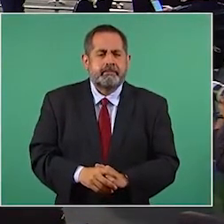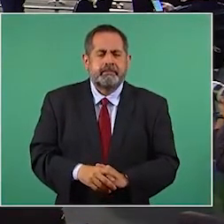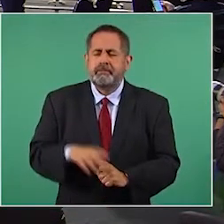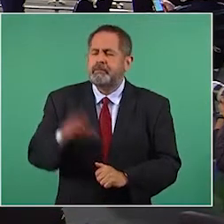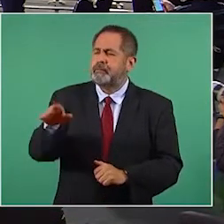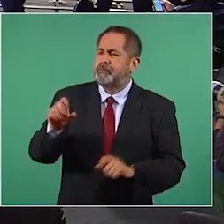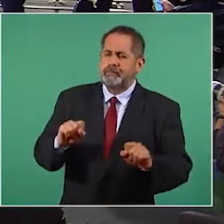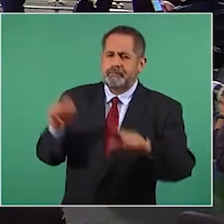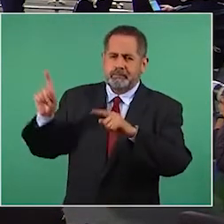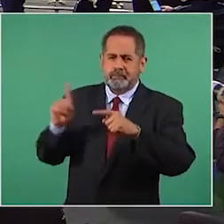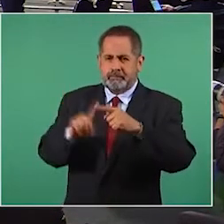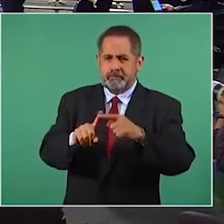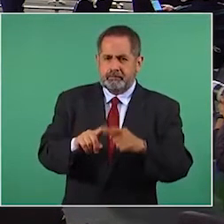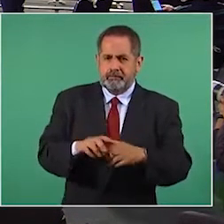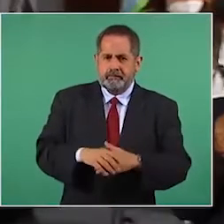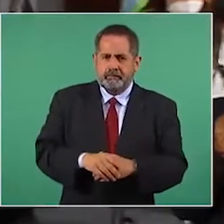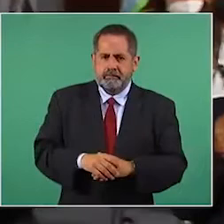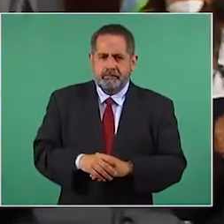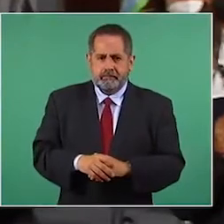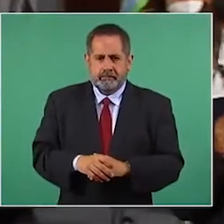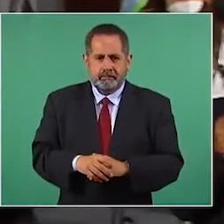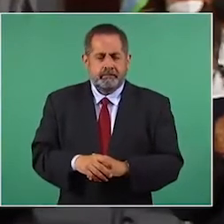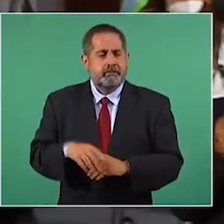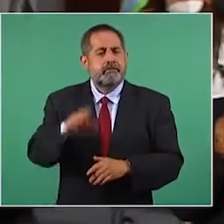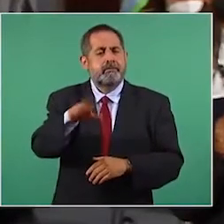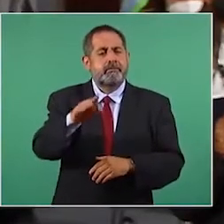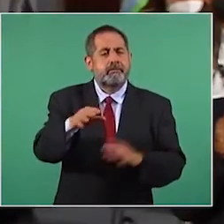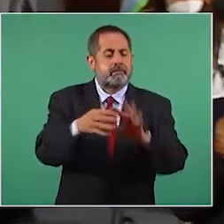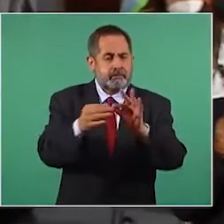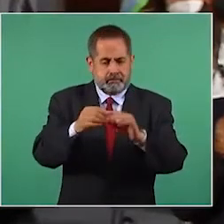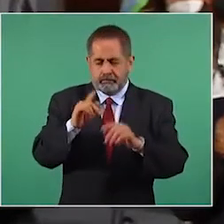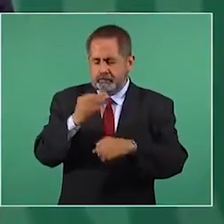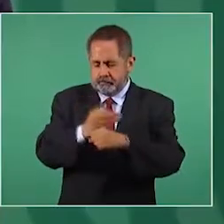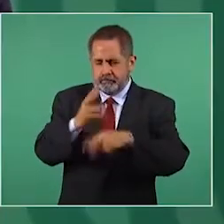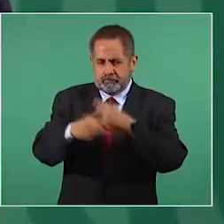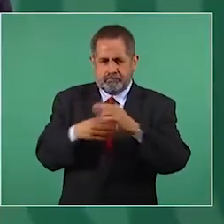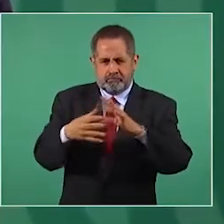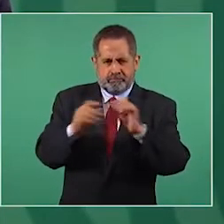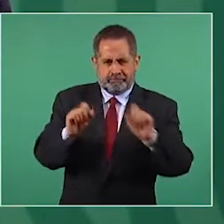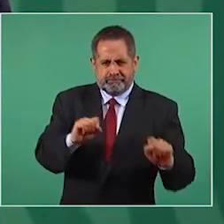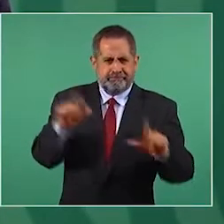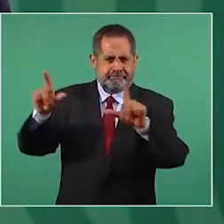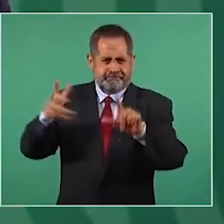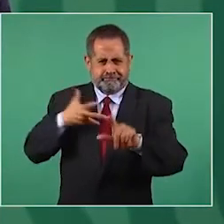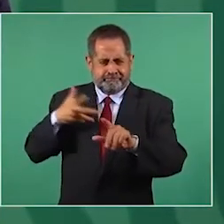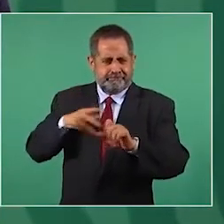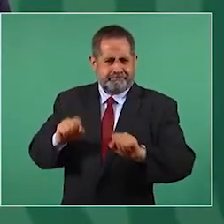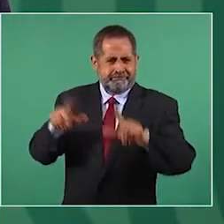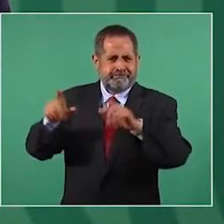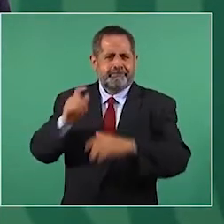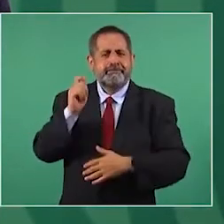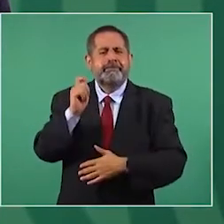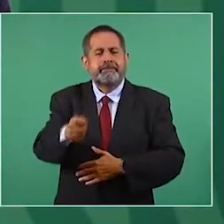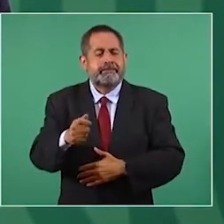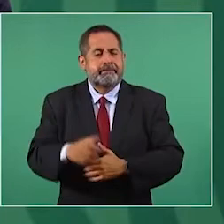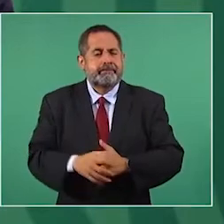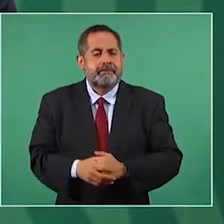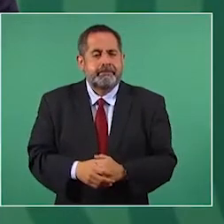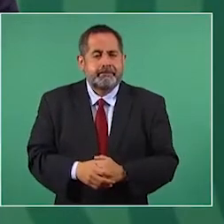la información… Muertes asociadas a COVID, 351 mil. Sí, oye, te voy a dar la información que tenemos, que es